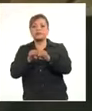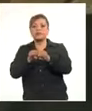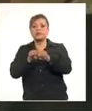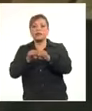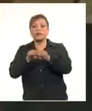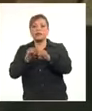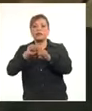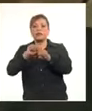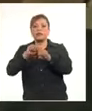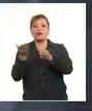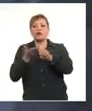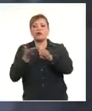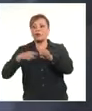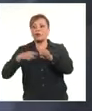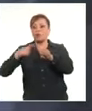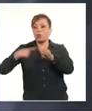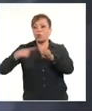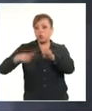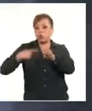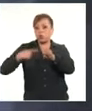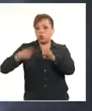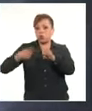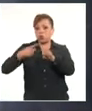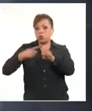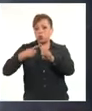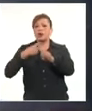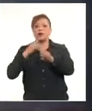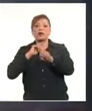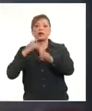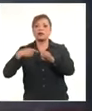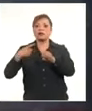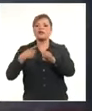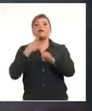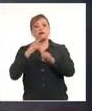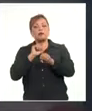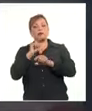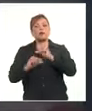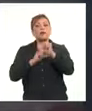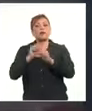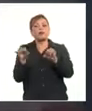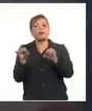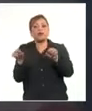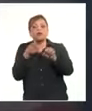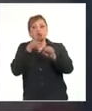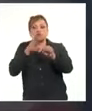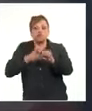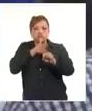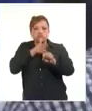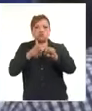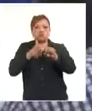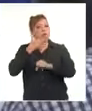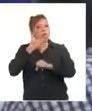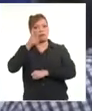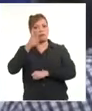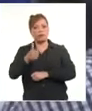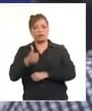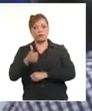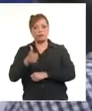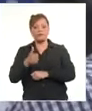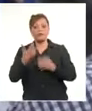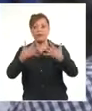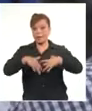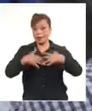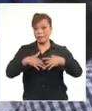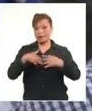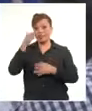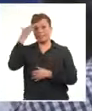a una velocidad constante, a una altura constante, a unos parámetros constantes y logramos una soldadura homogénea de altísima calidad. Esta máquina, gracias